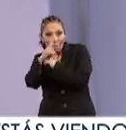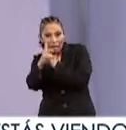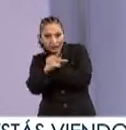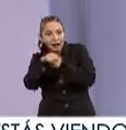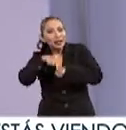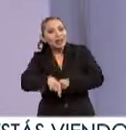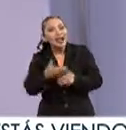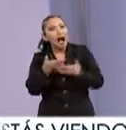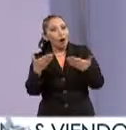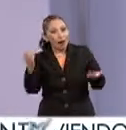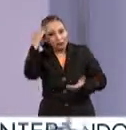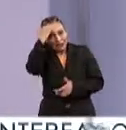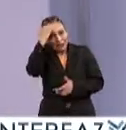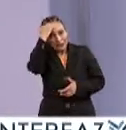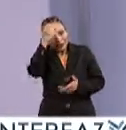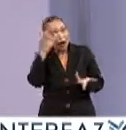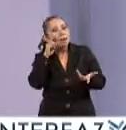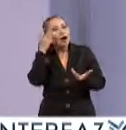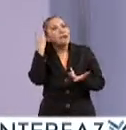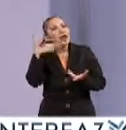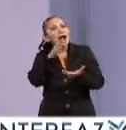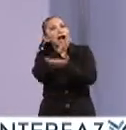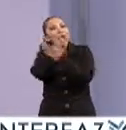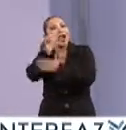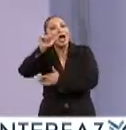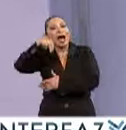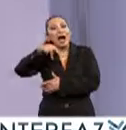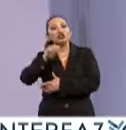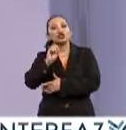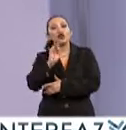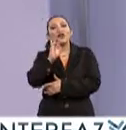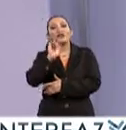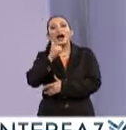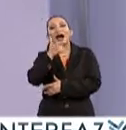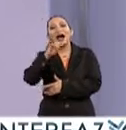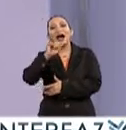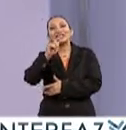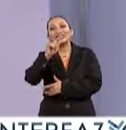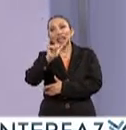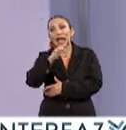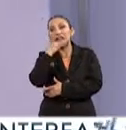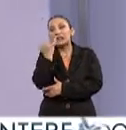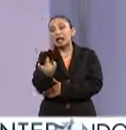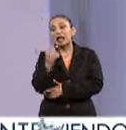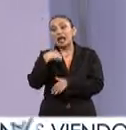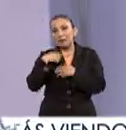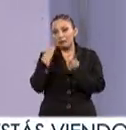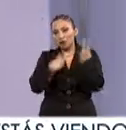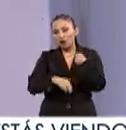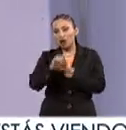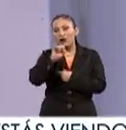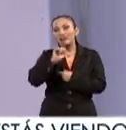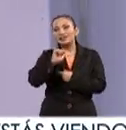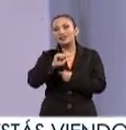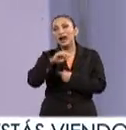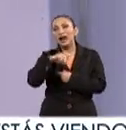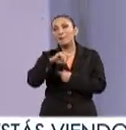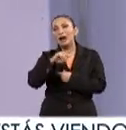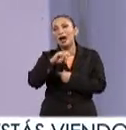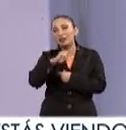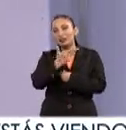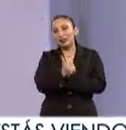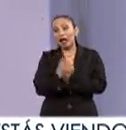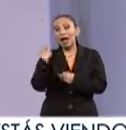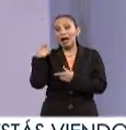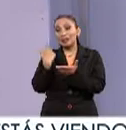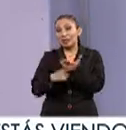hoy, para vivir esta experiencia, vamos a viajar hasta Antofagasta, Chile, y nos acompaña Samantha Gesebel Barreto Sánchez de